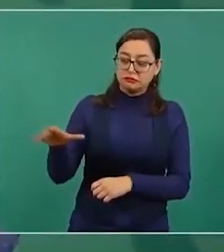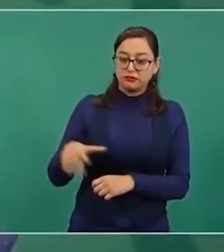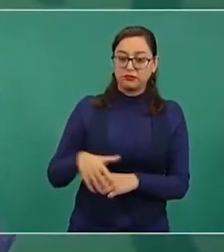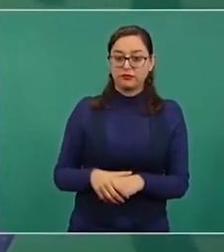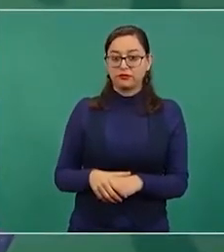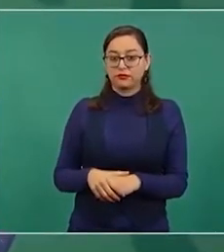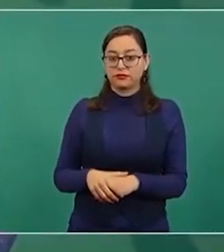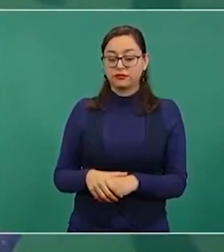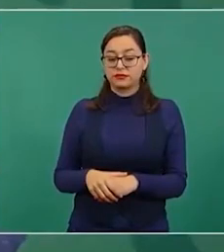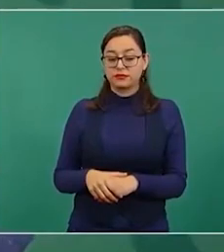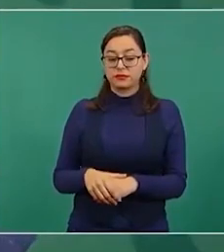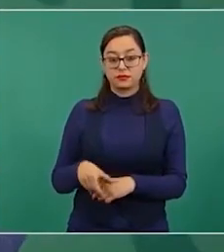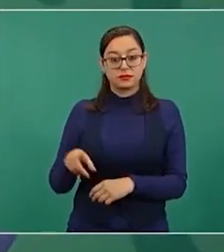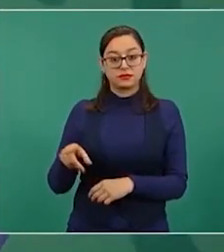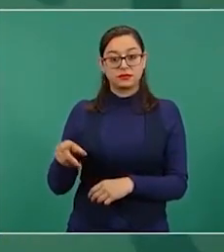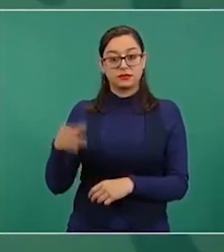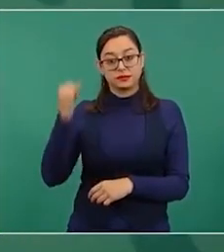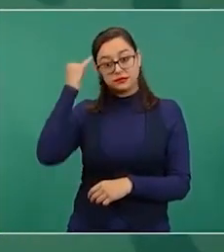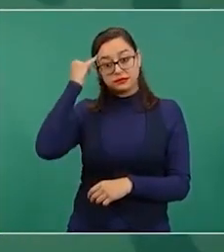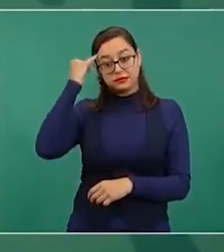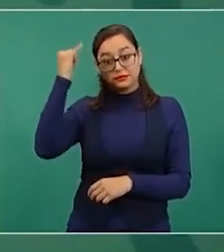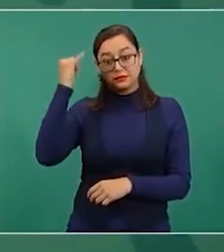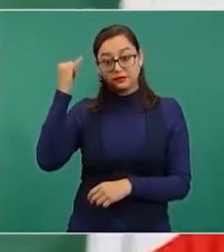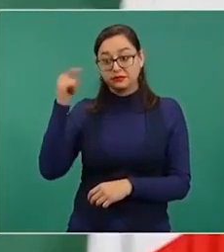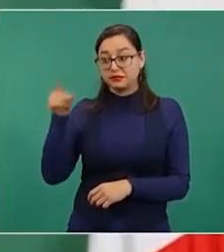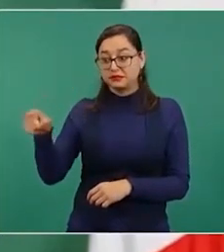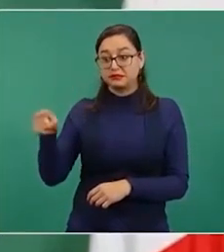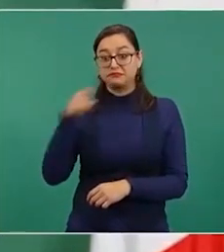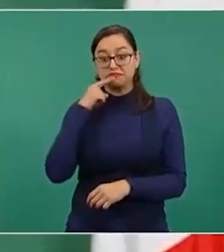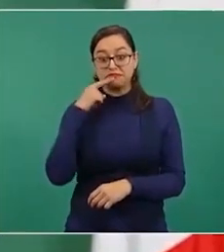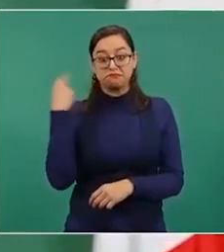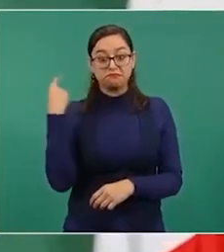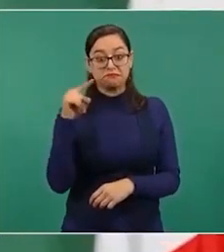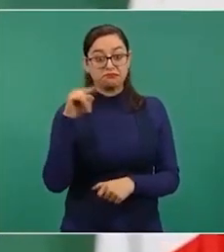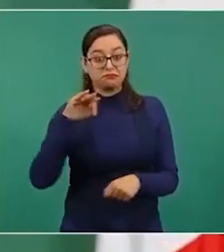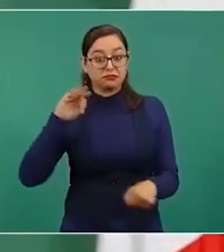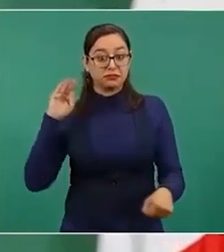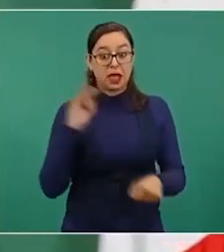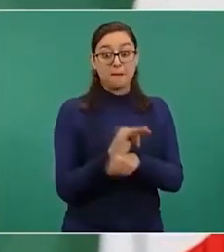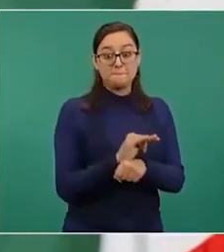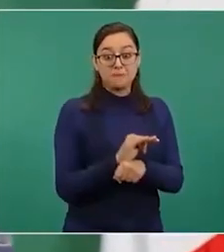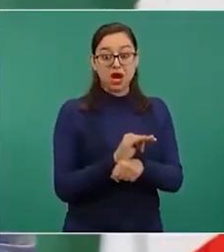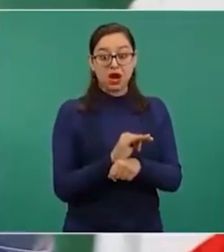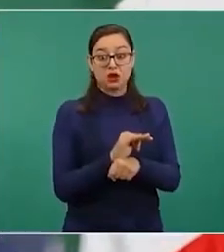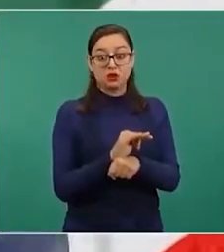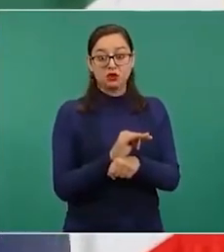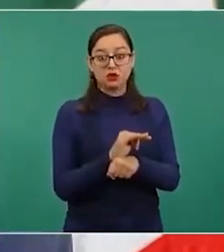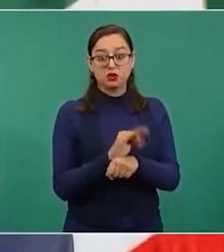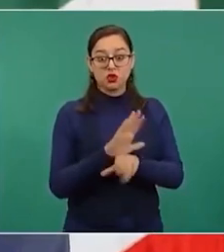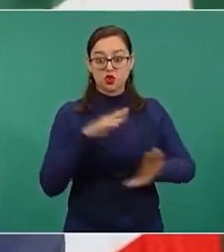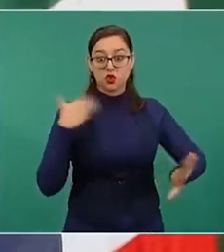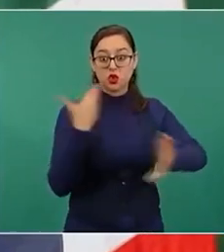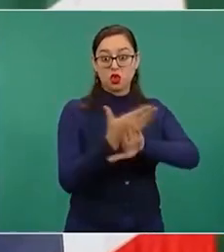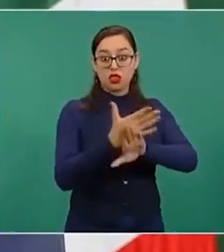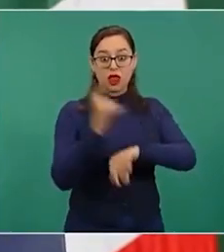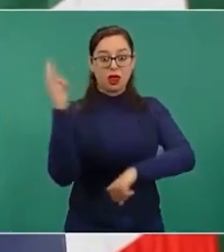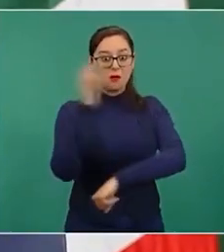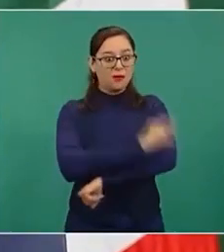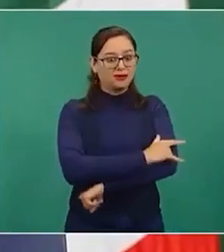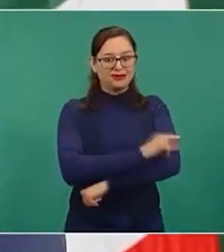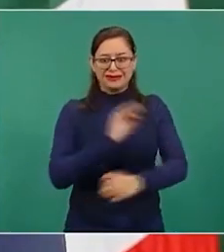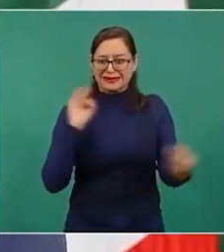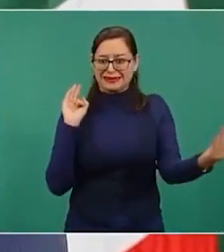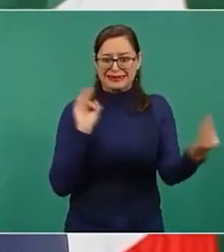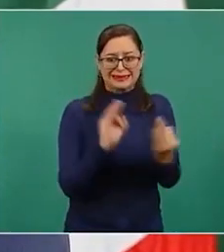ocurre que hay que meter un amparo para detener la